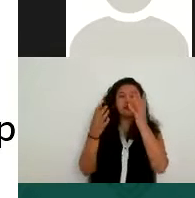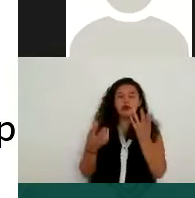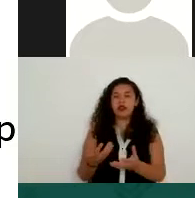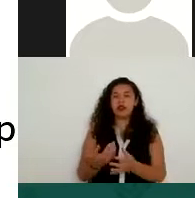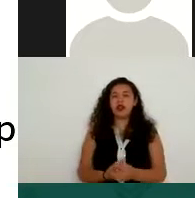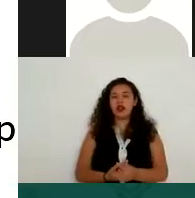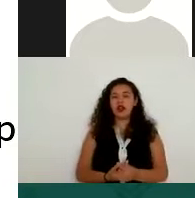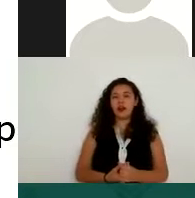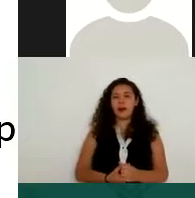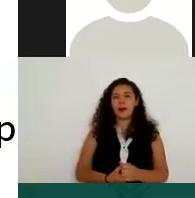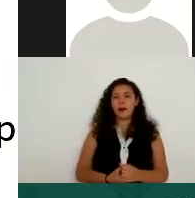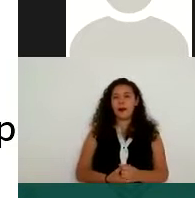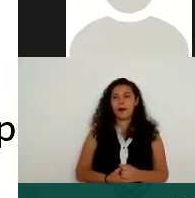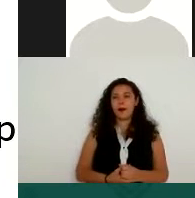tú,